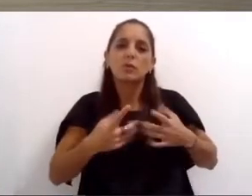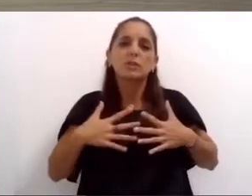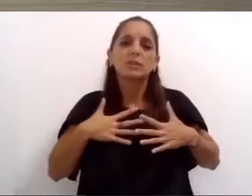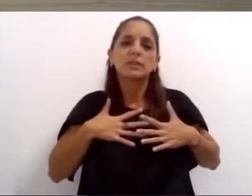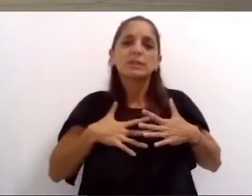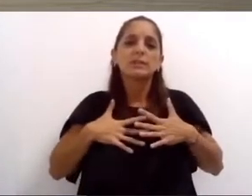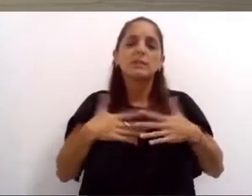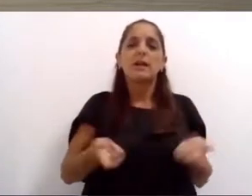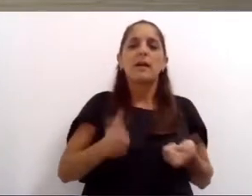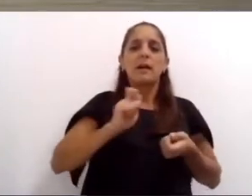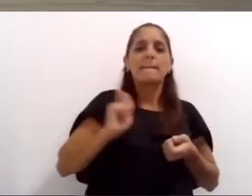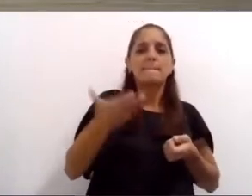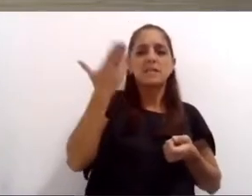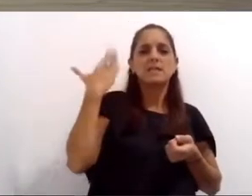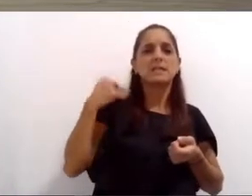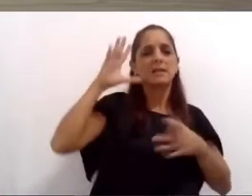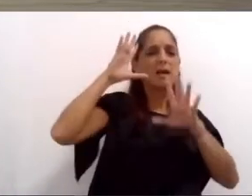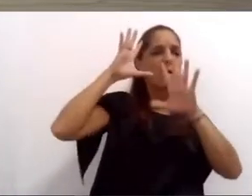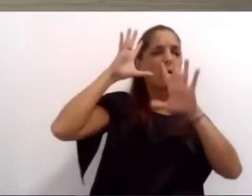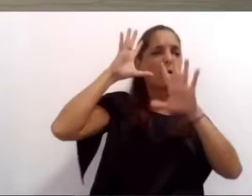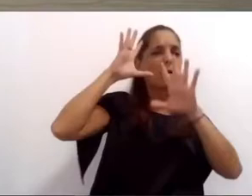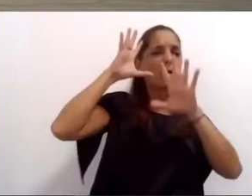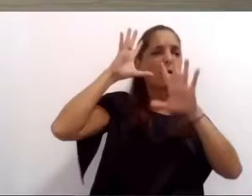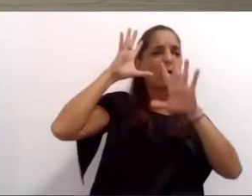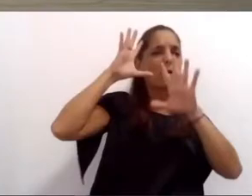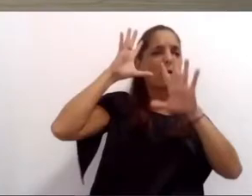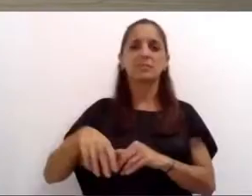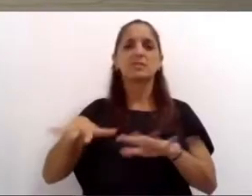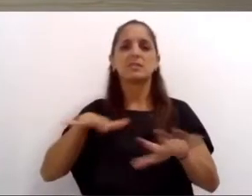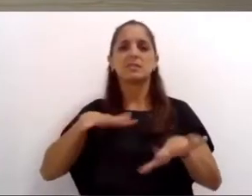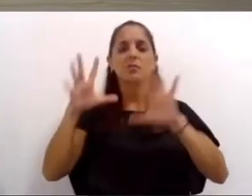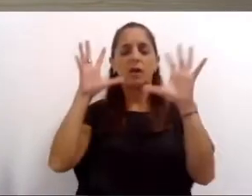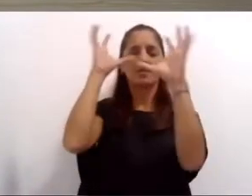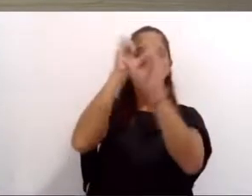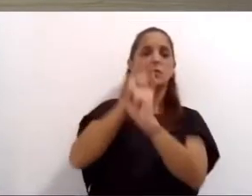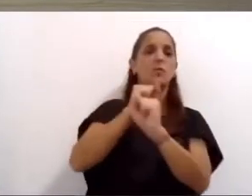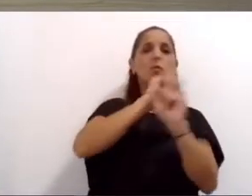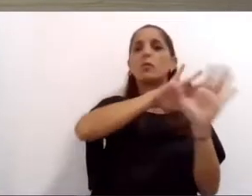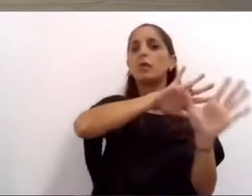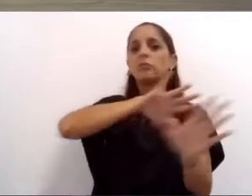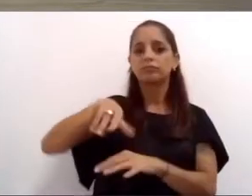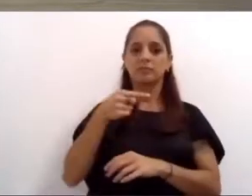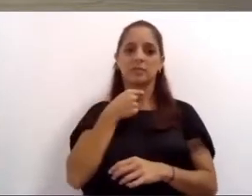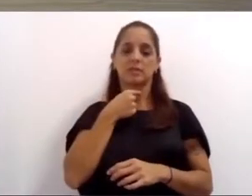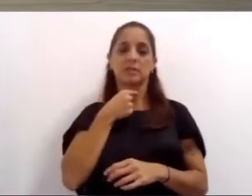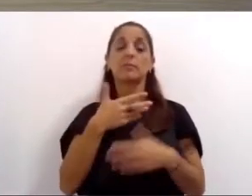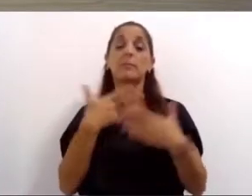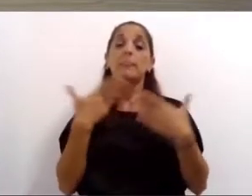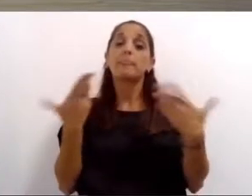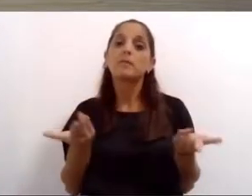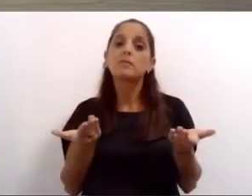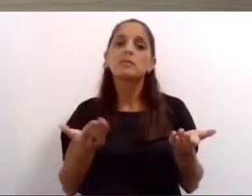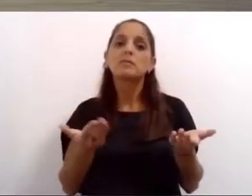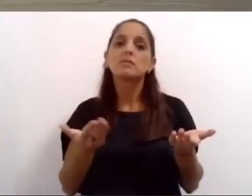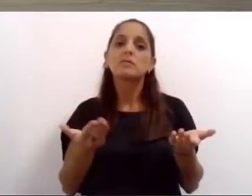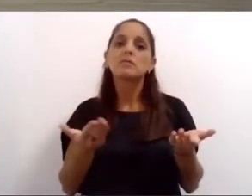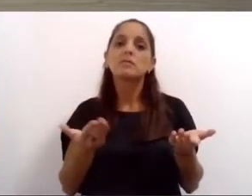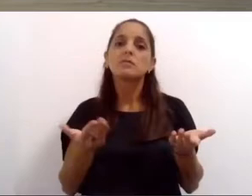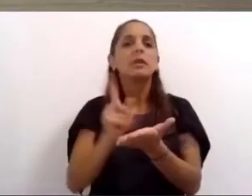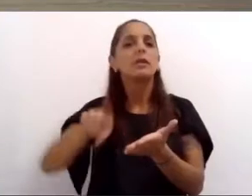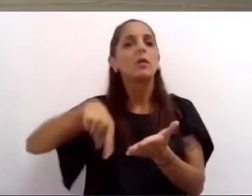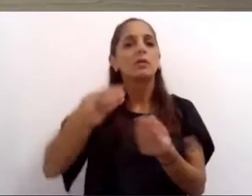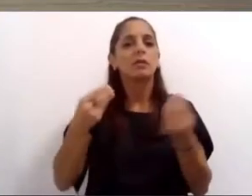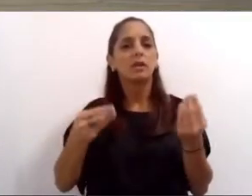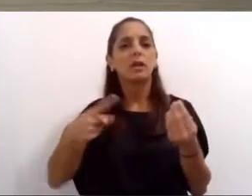estos meses de espanto, despertar de las tinieblas. Por eso, hoy vengo a pedirles que nos pongamos de acuerdo en